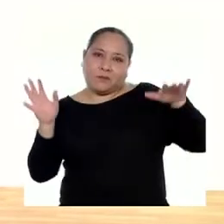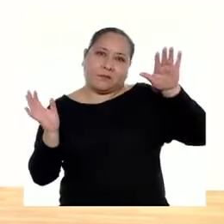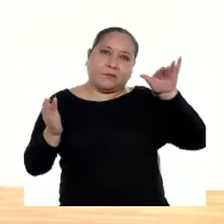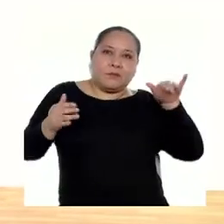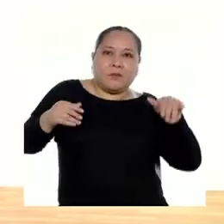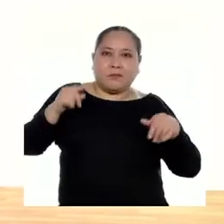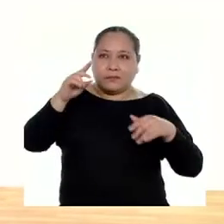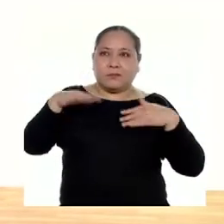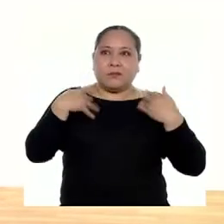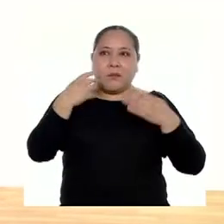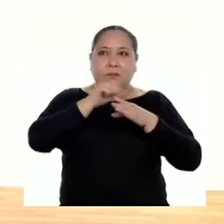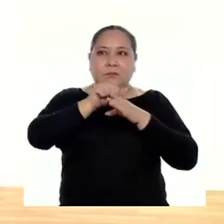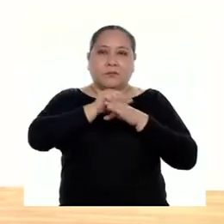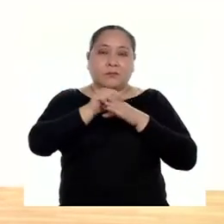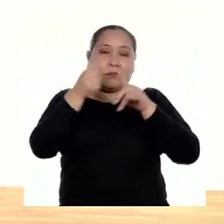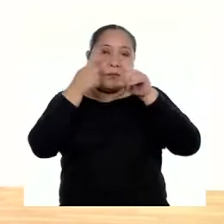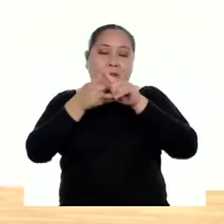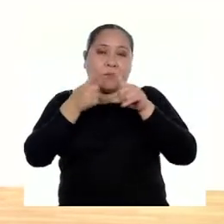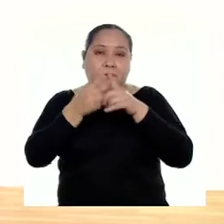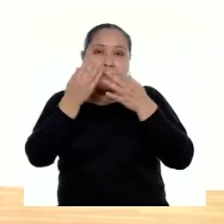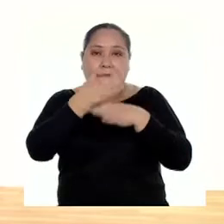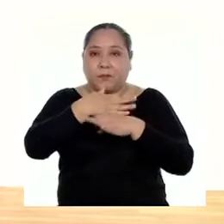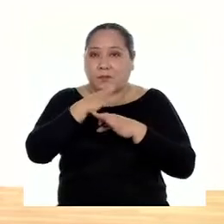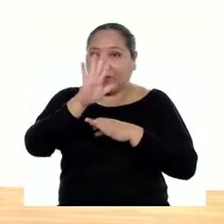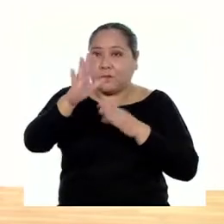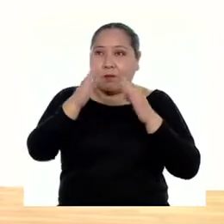Puedes hacer el ejercicio de diferentes maneras en casa.